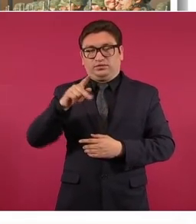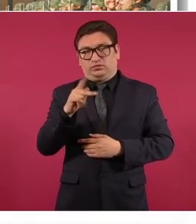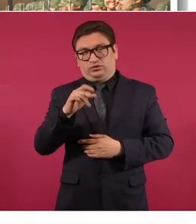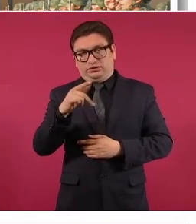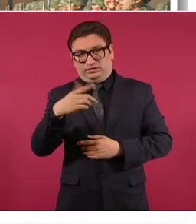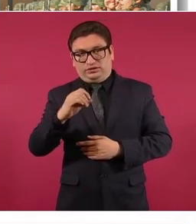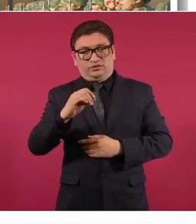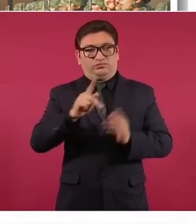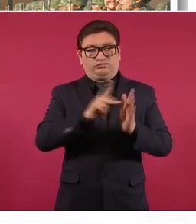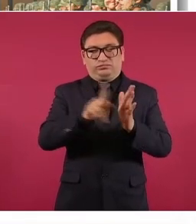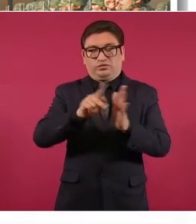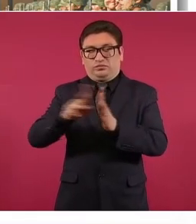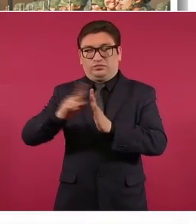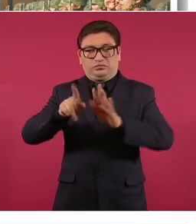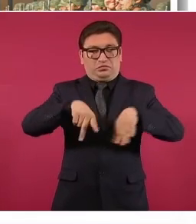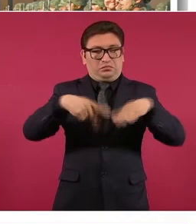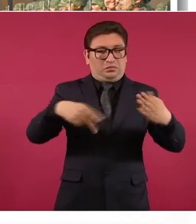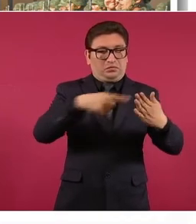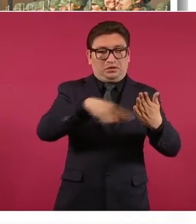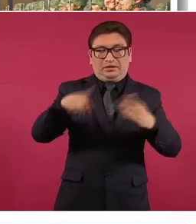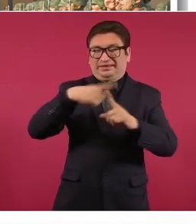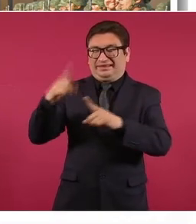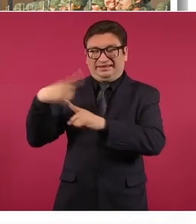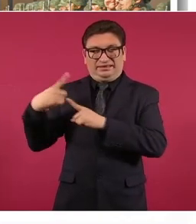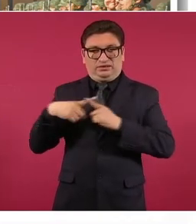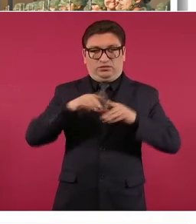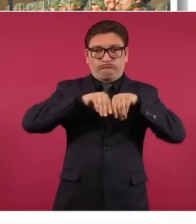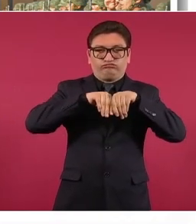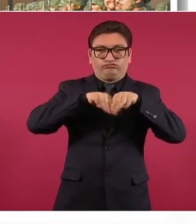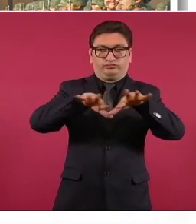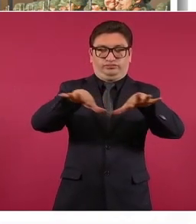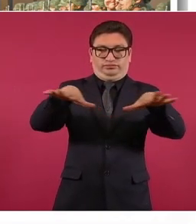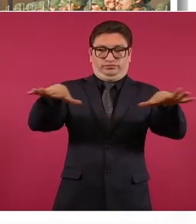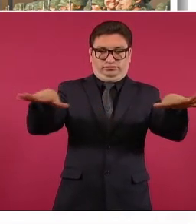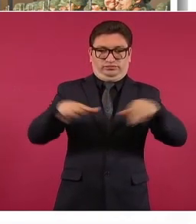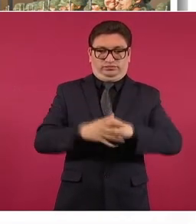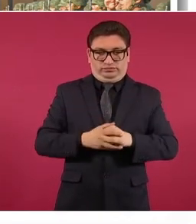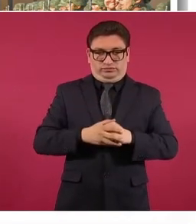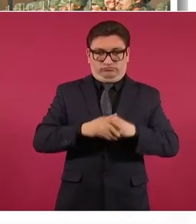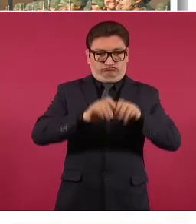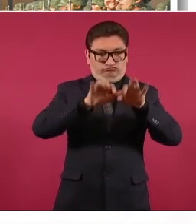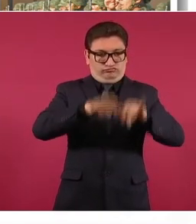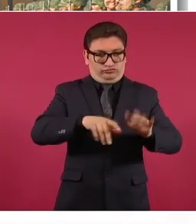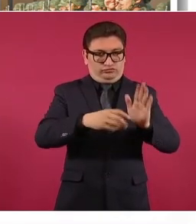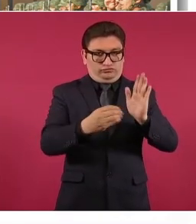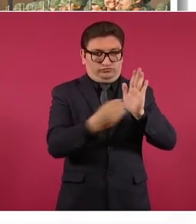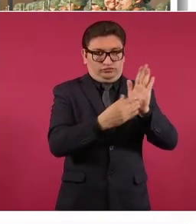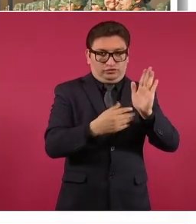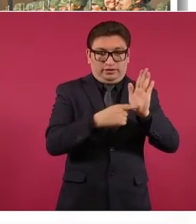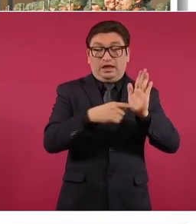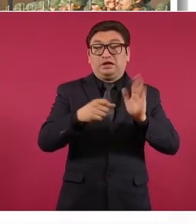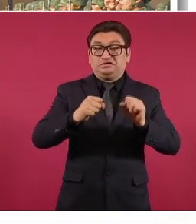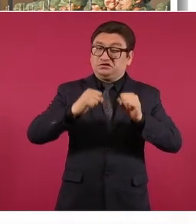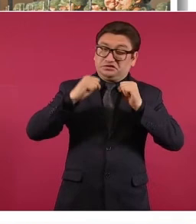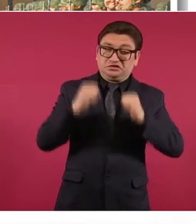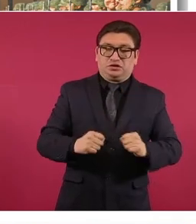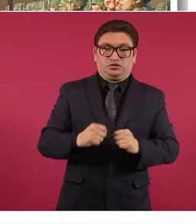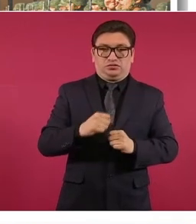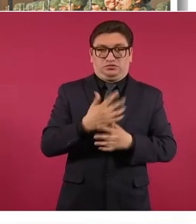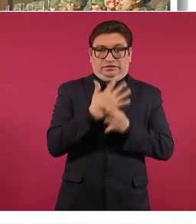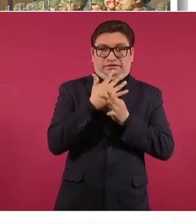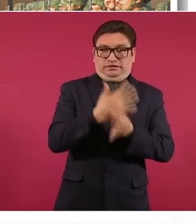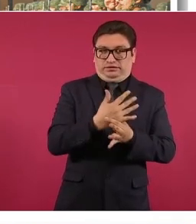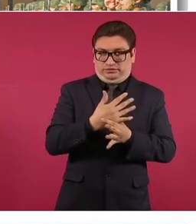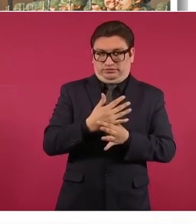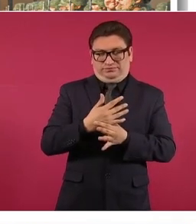entre muchos, muchos, muchos otros medios, difundieron notas, la misma afirmación que, como dije,